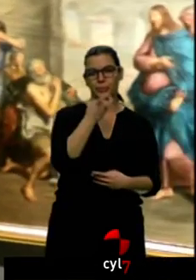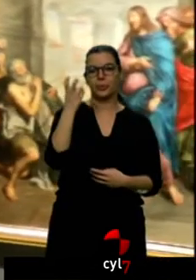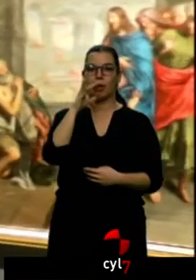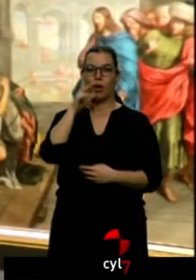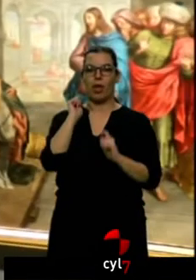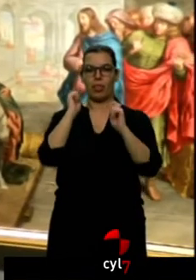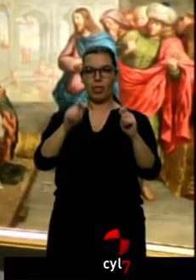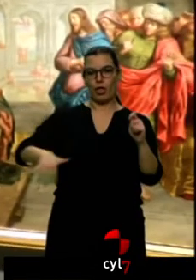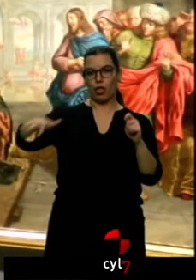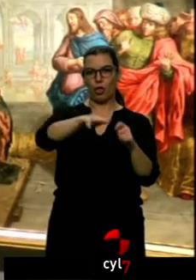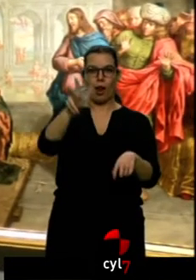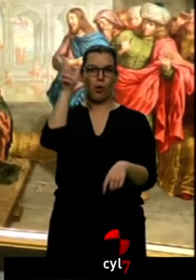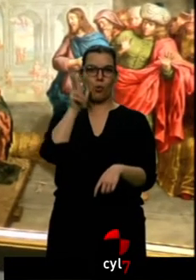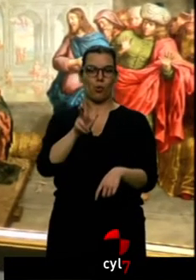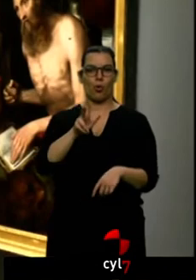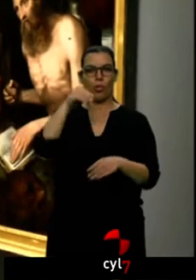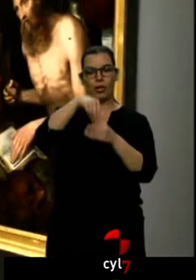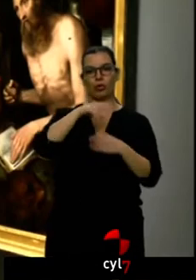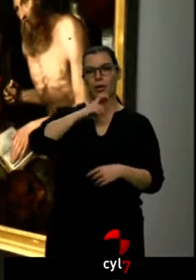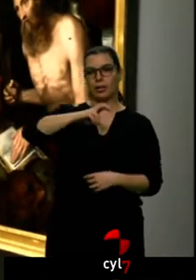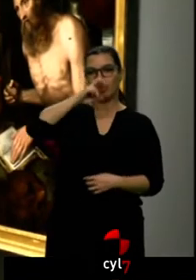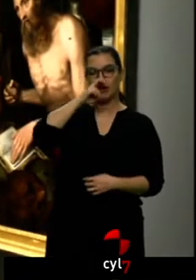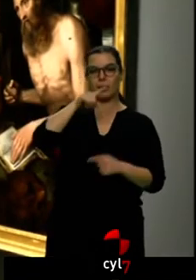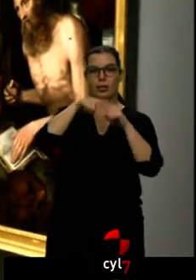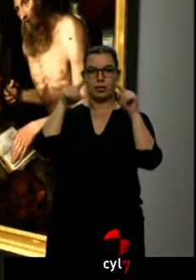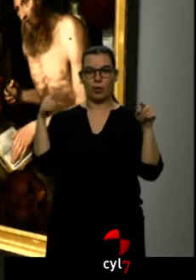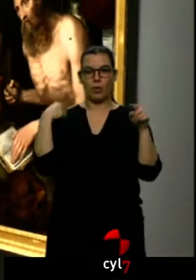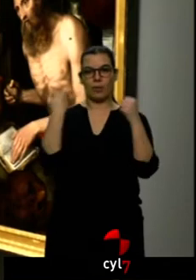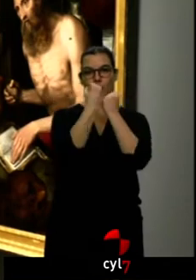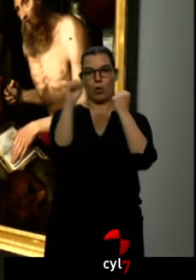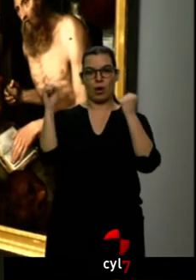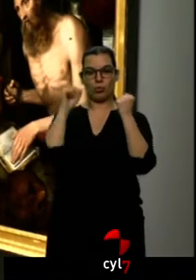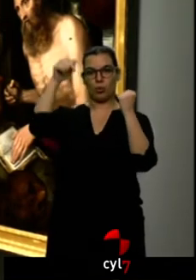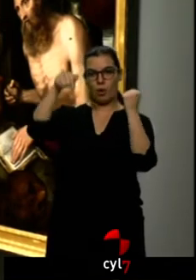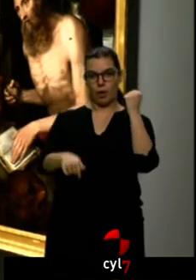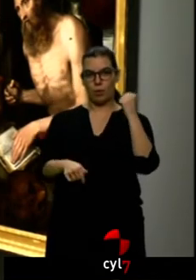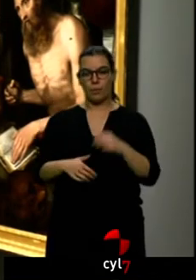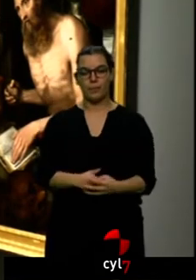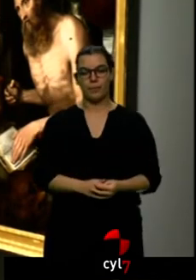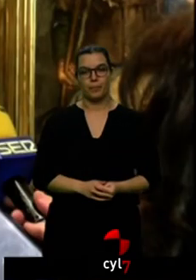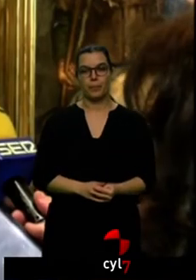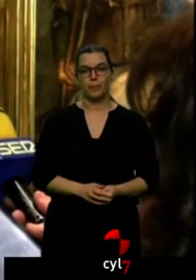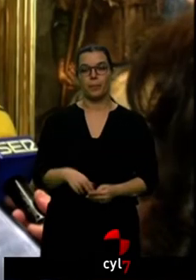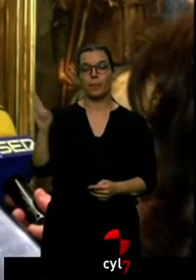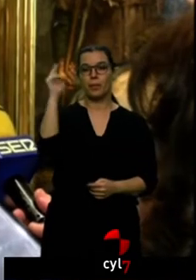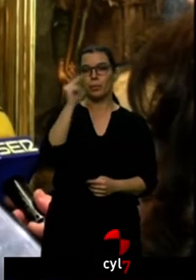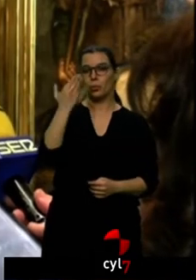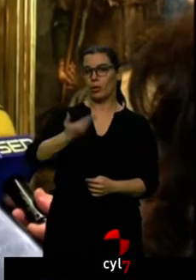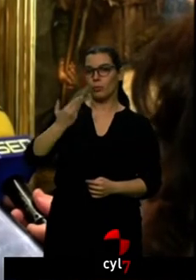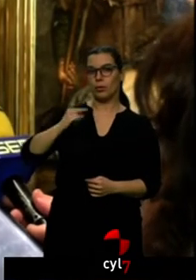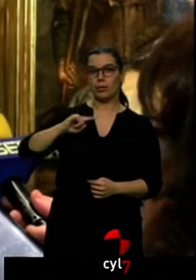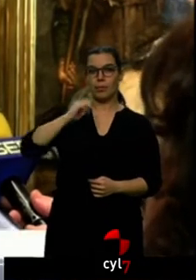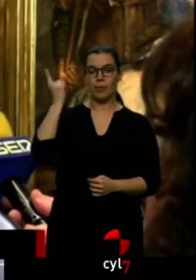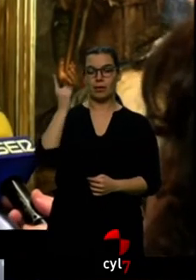en la Catedral de Segovia. Dos salas bajo el claustro gótico del templo. Las pinturas más importantes, lo más